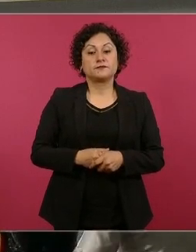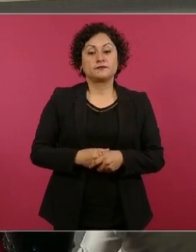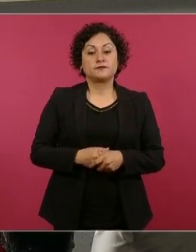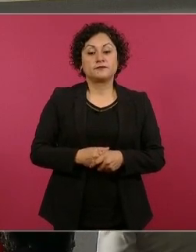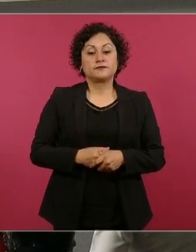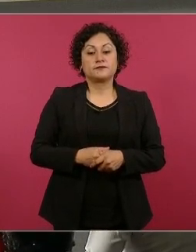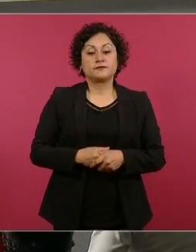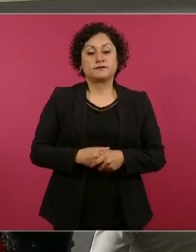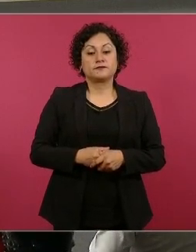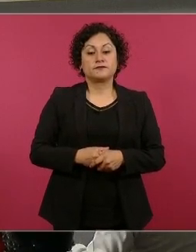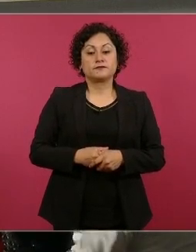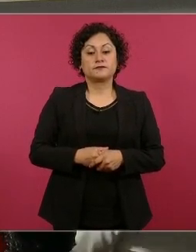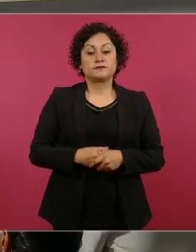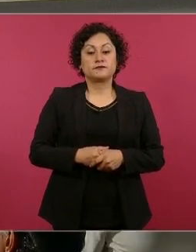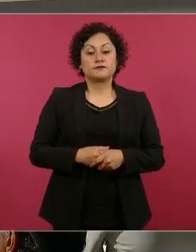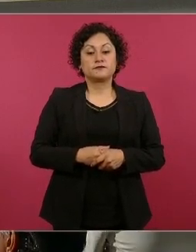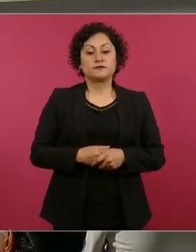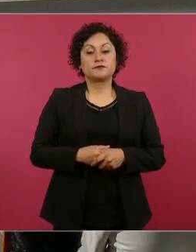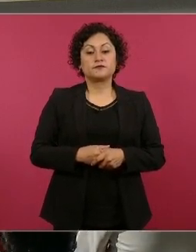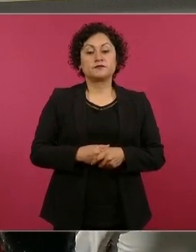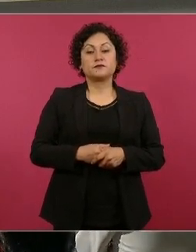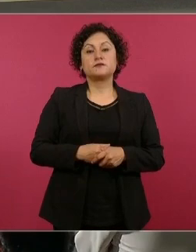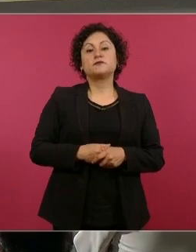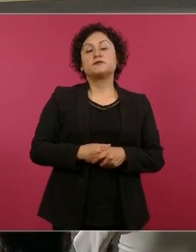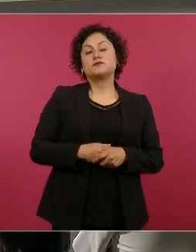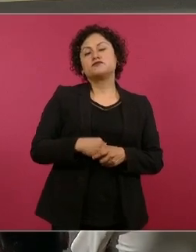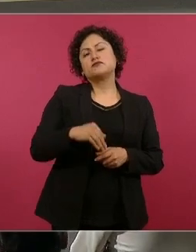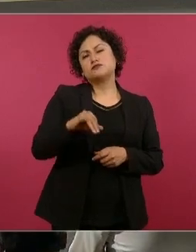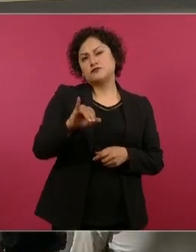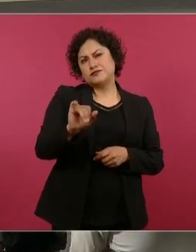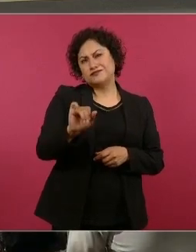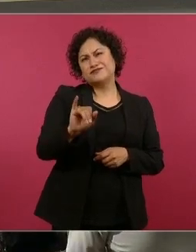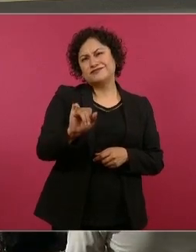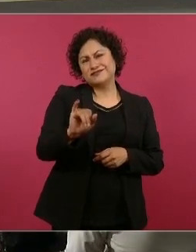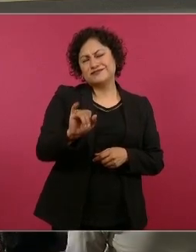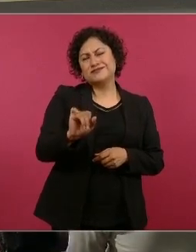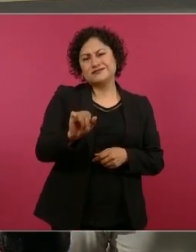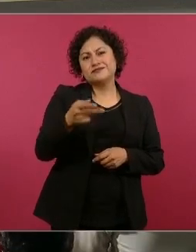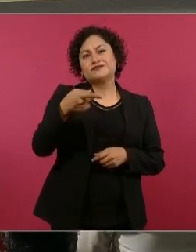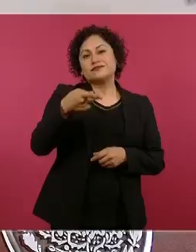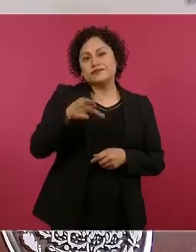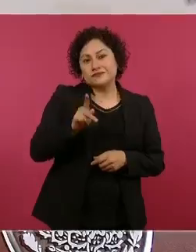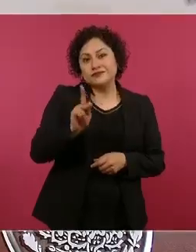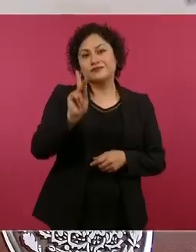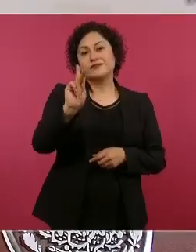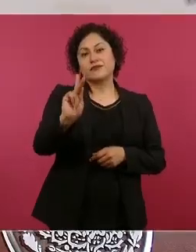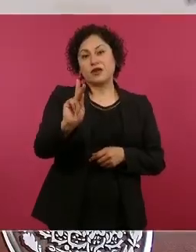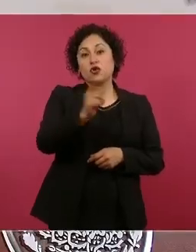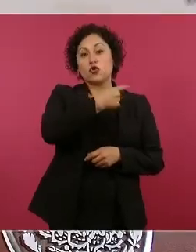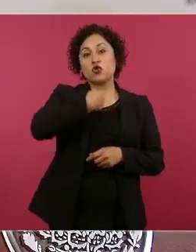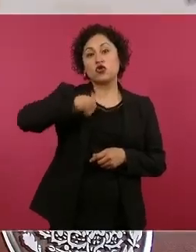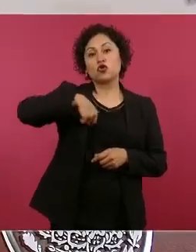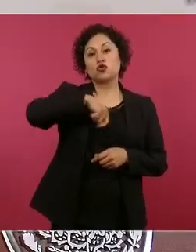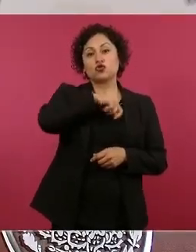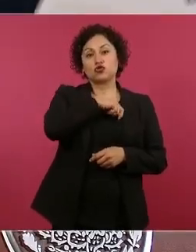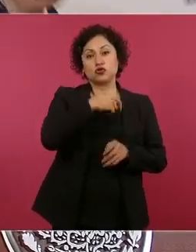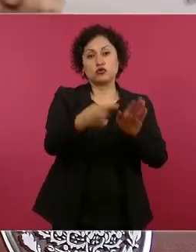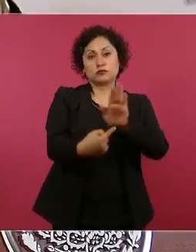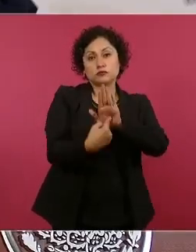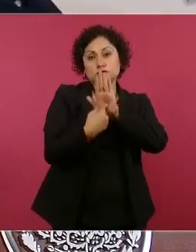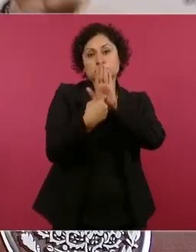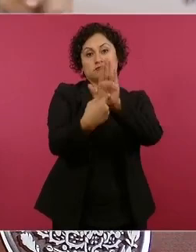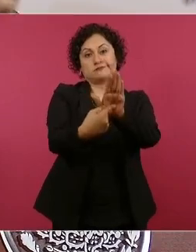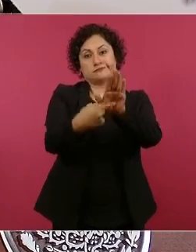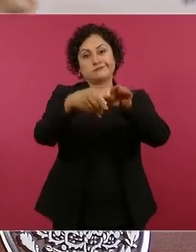¿Es un anuncio que te aparece? Sí, pero decidimos darlo a conocer porque vamos a estar